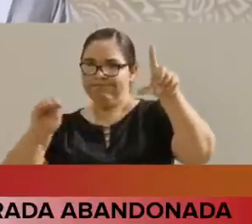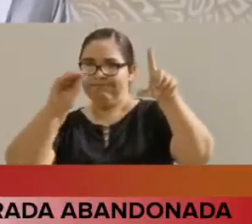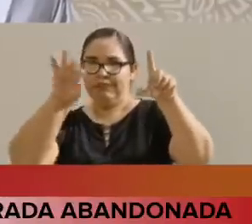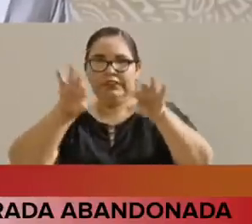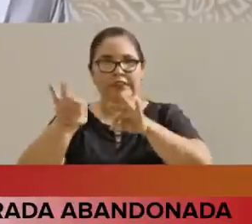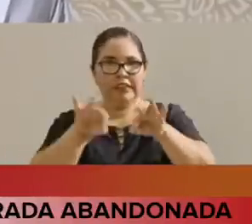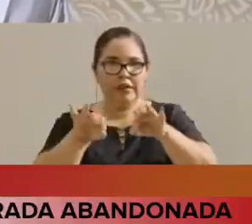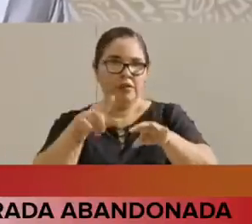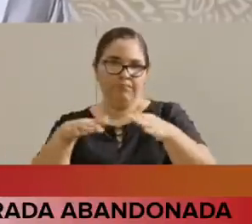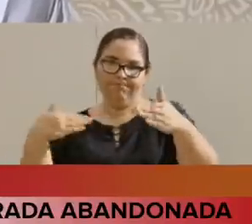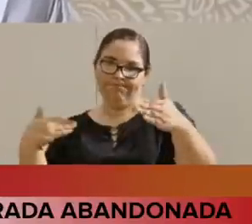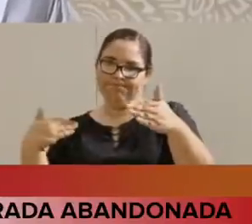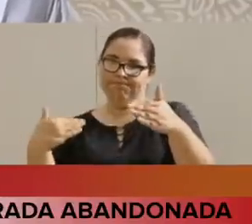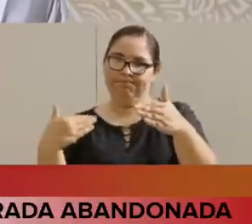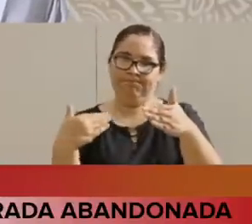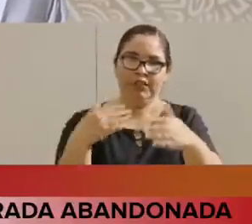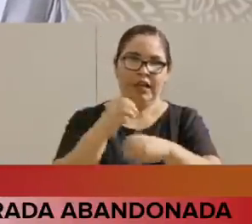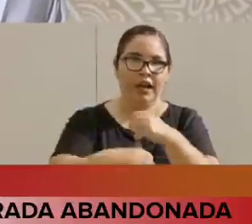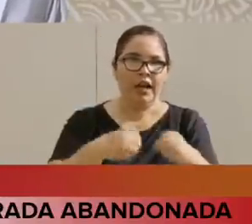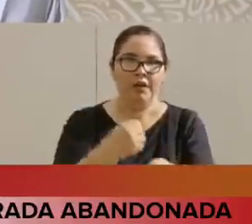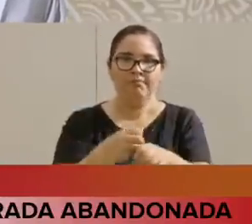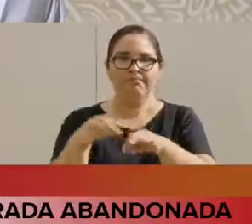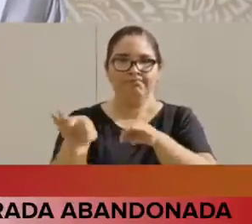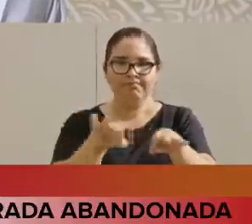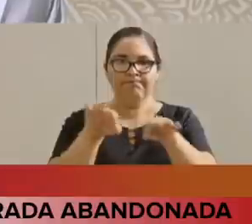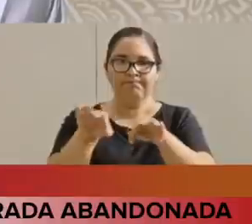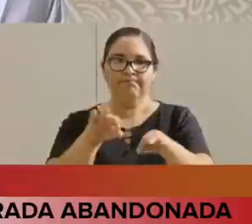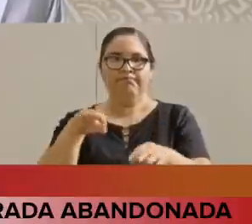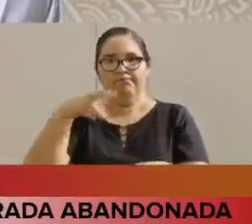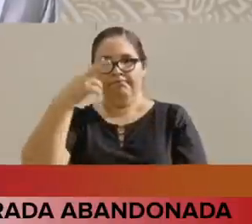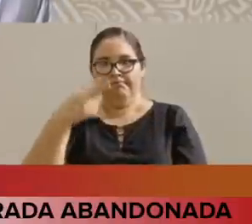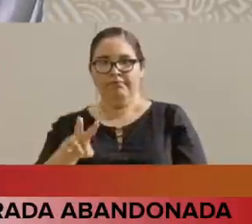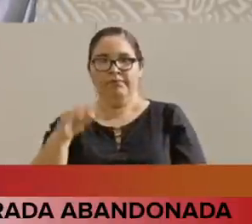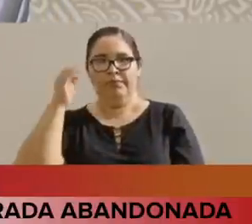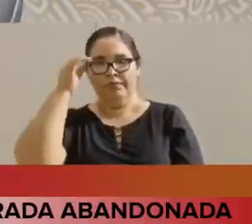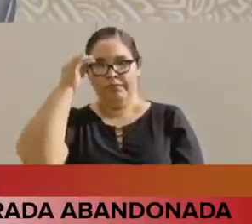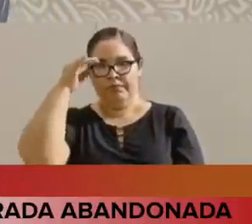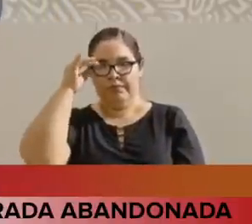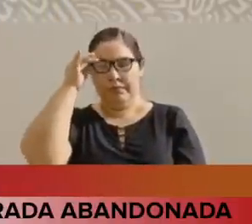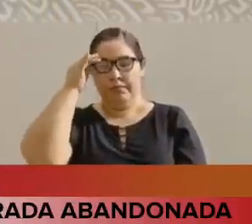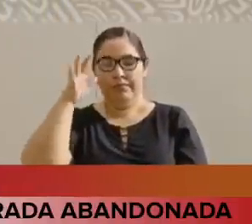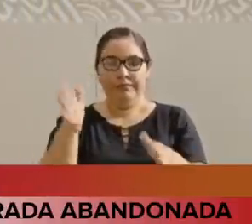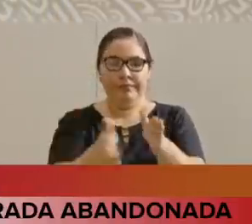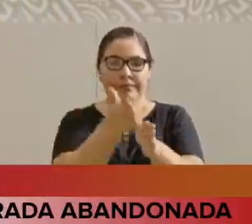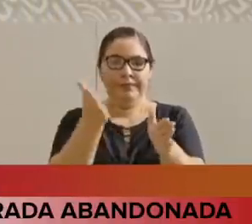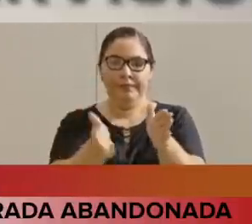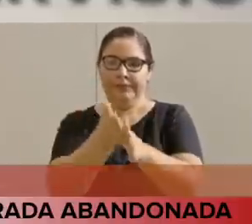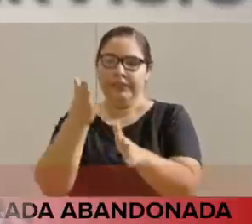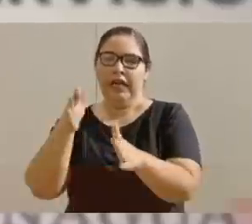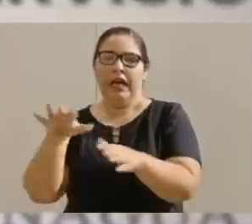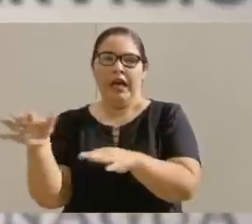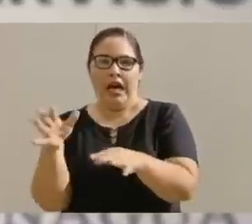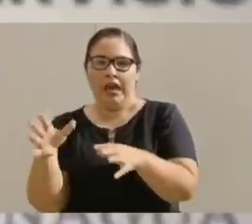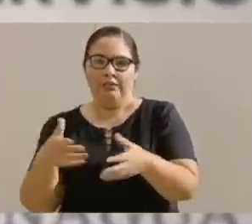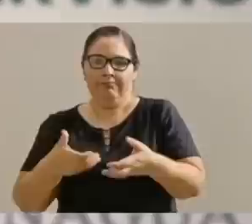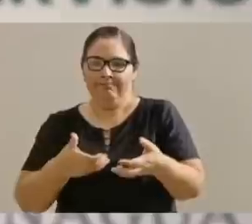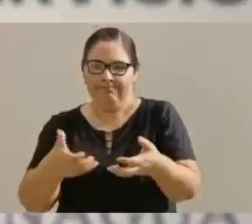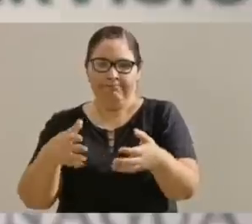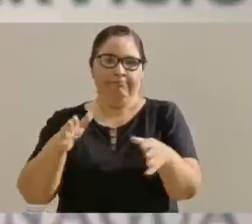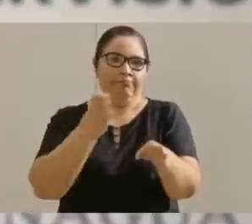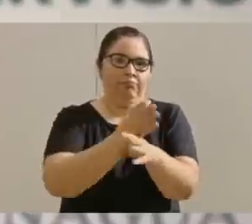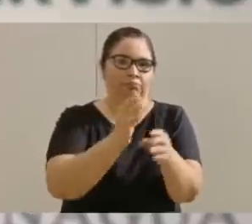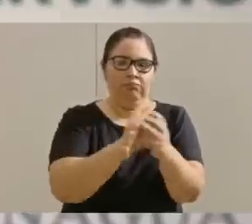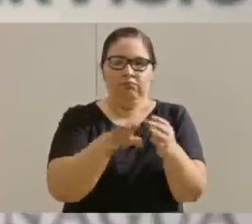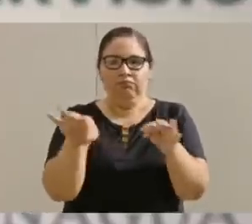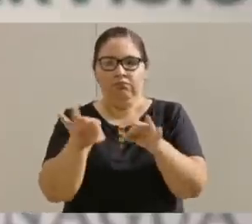está haciendo obras de infraestructura para el país. Entonces,